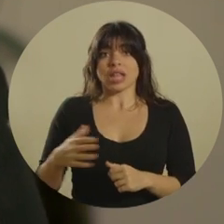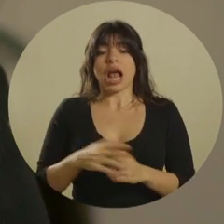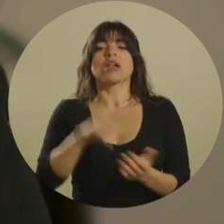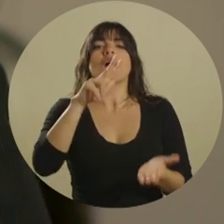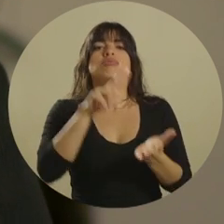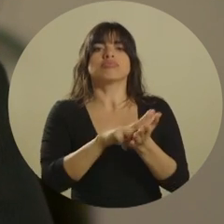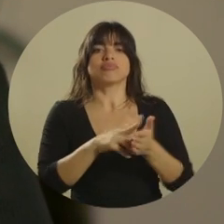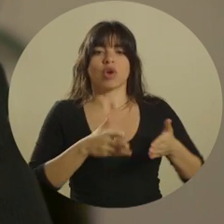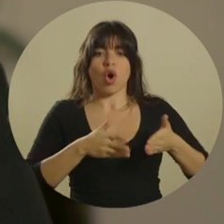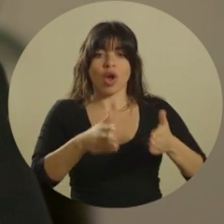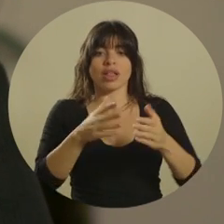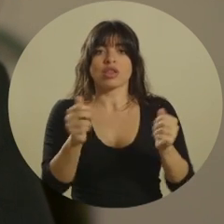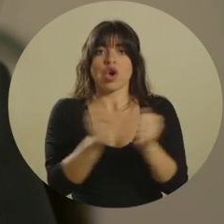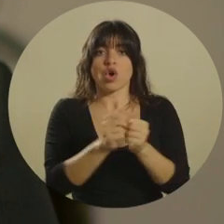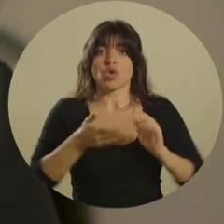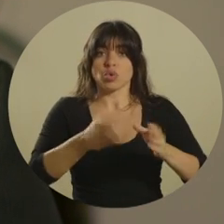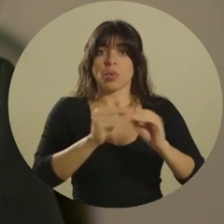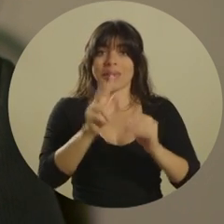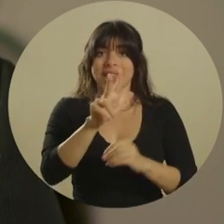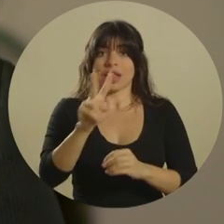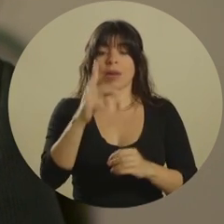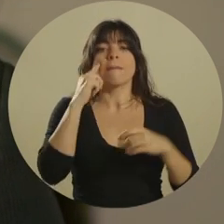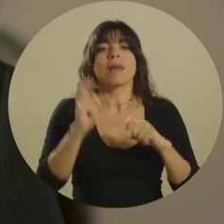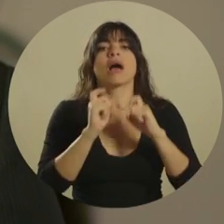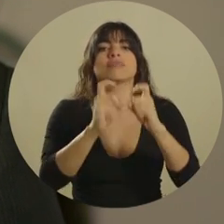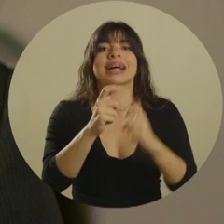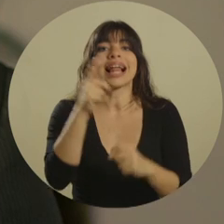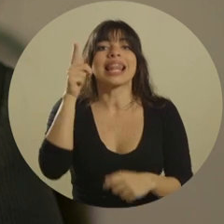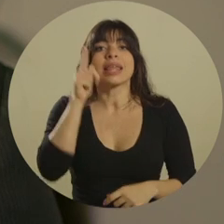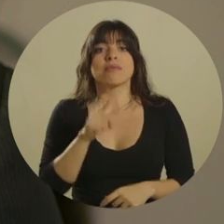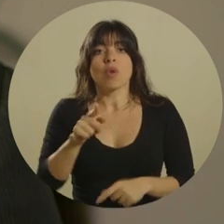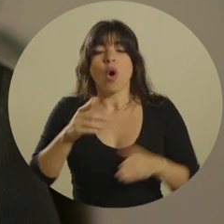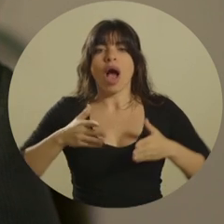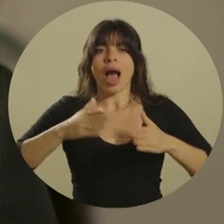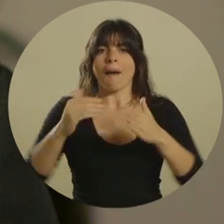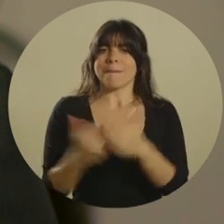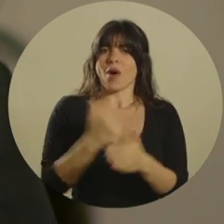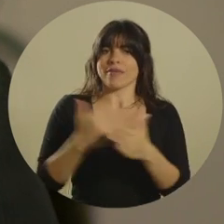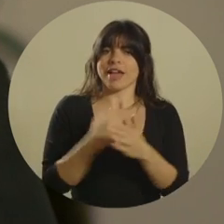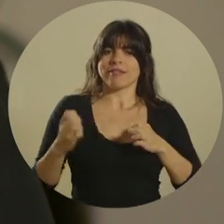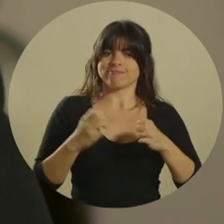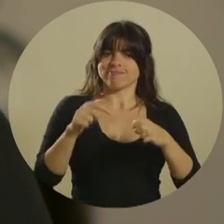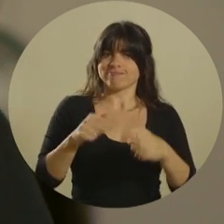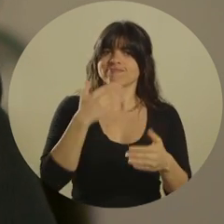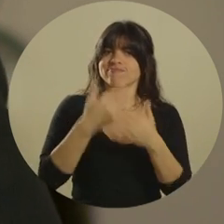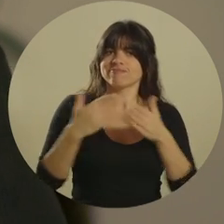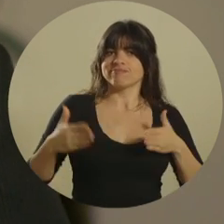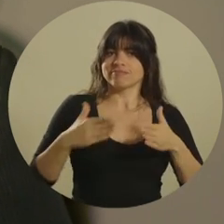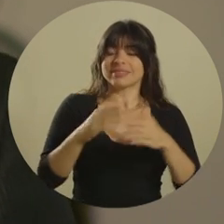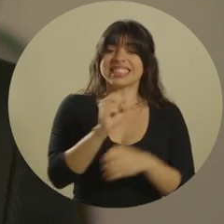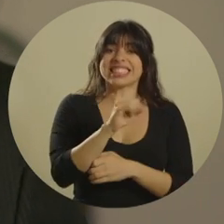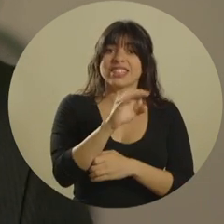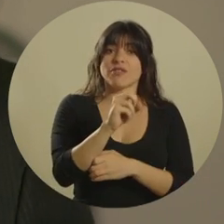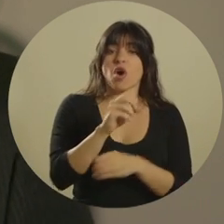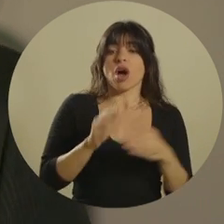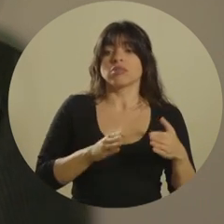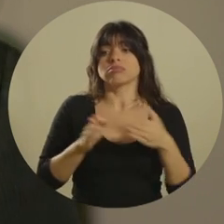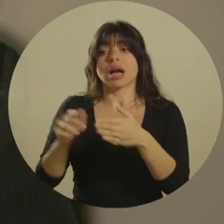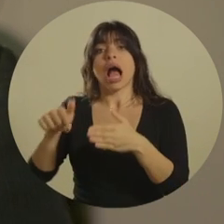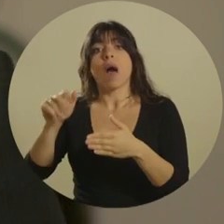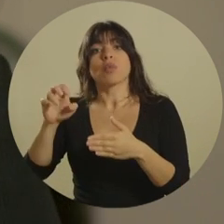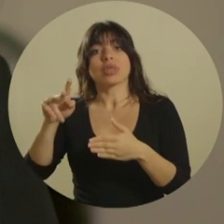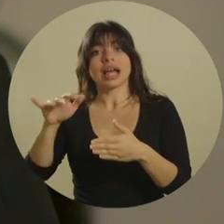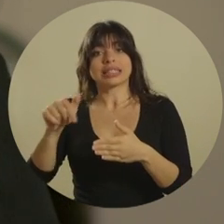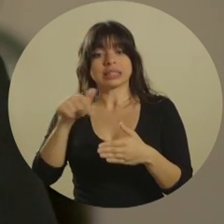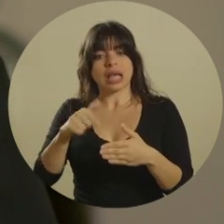refrendó el contrato con la Ruta 32 para dotar a Limón de una carretera moderna y estratégica. El tramo Sifón La